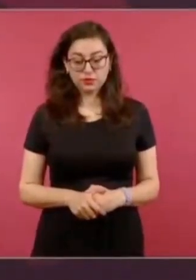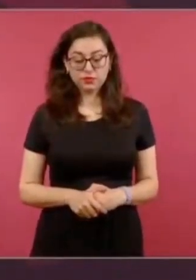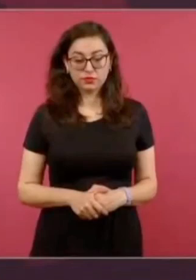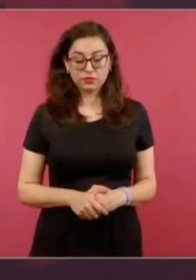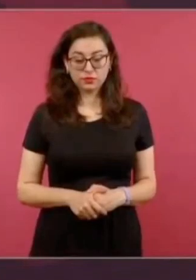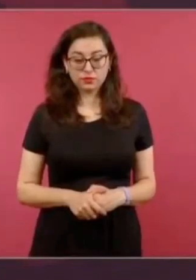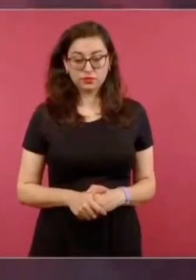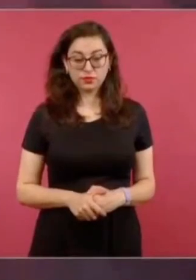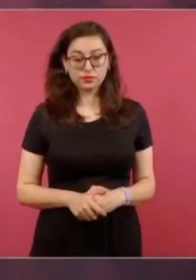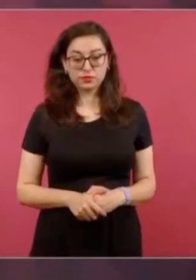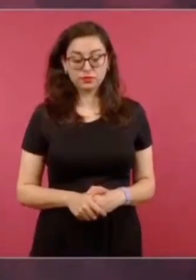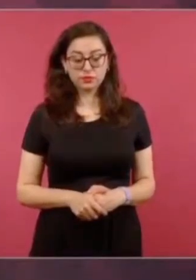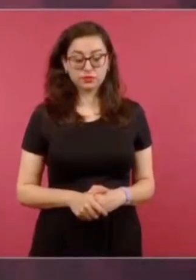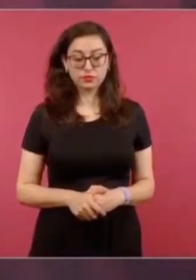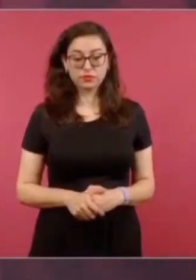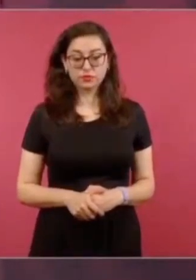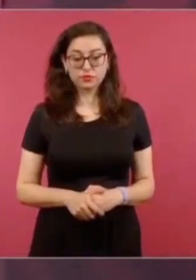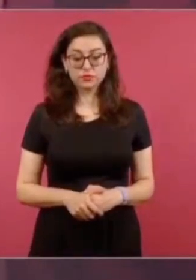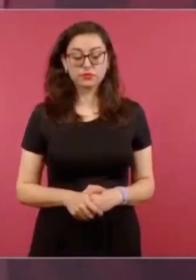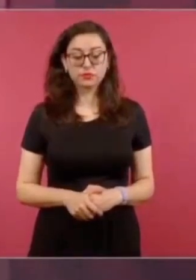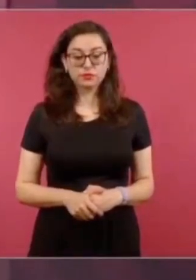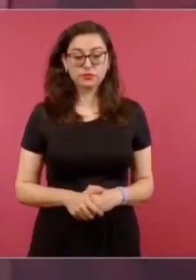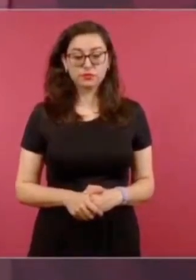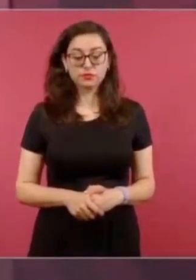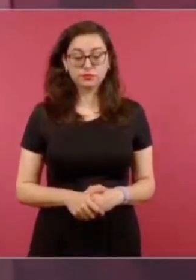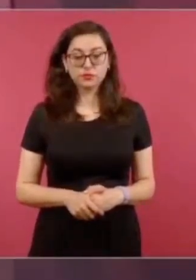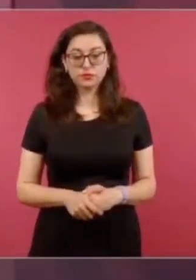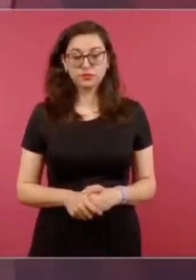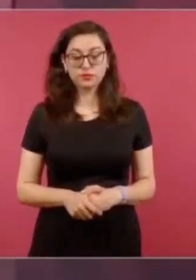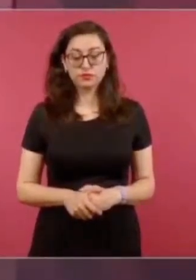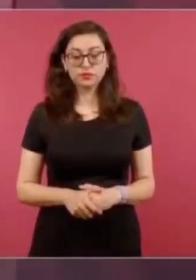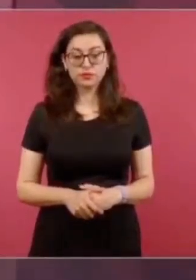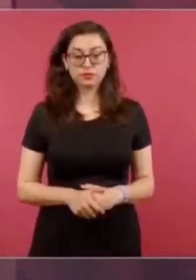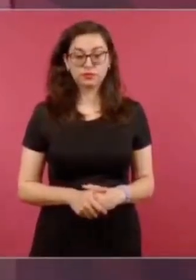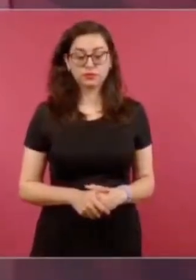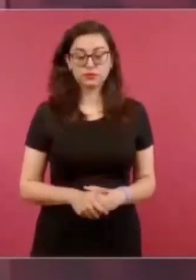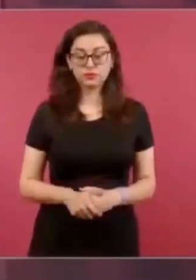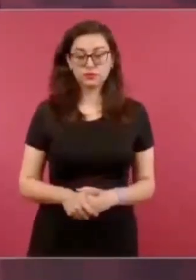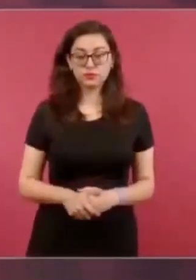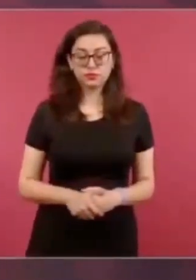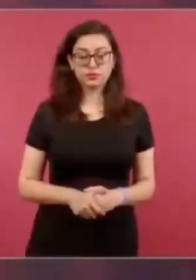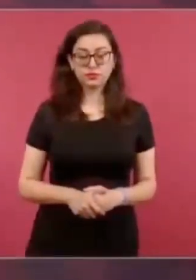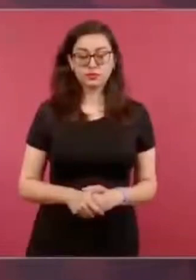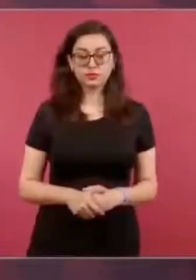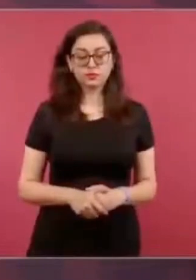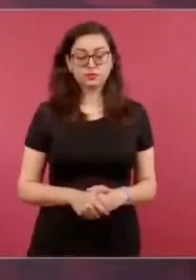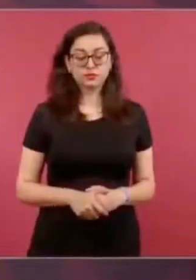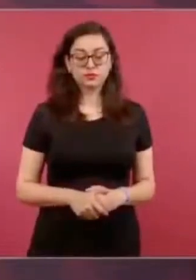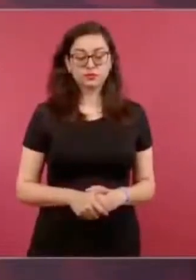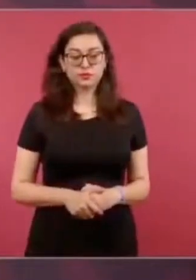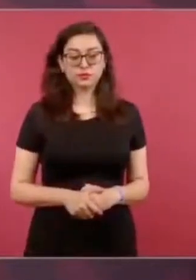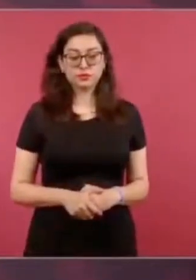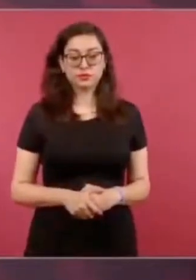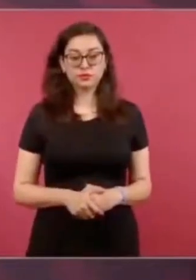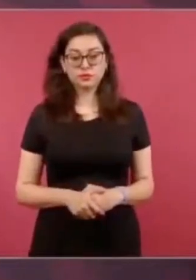que yo era